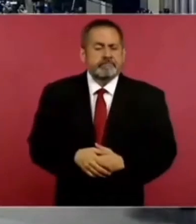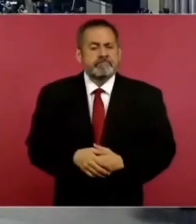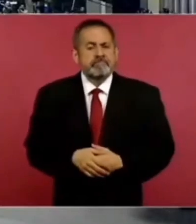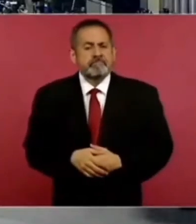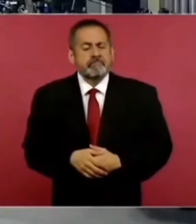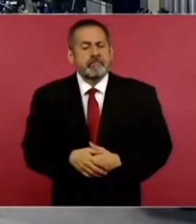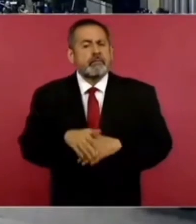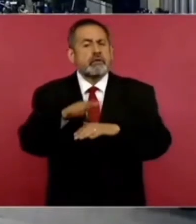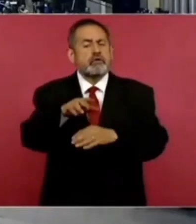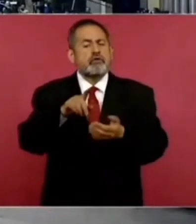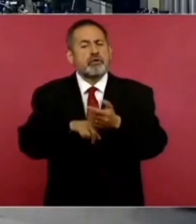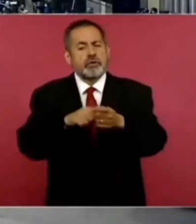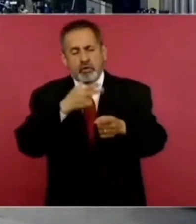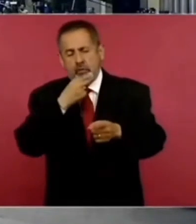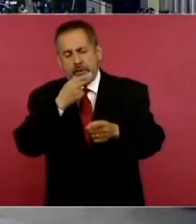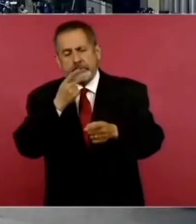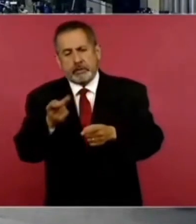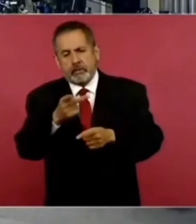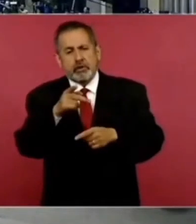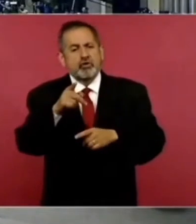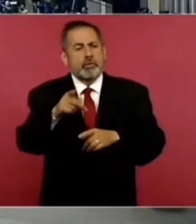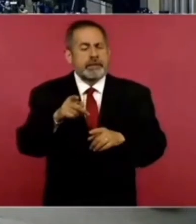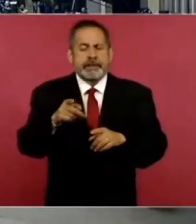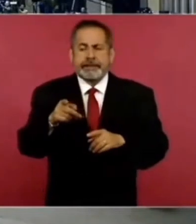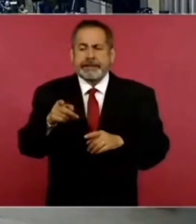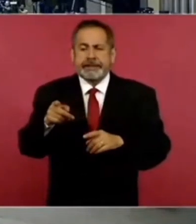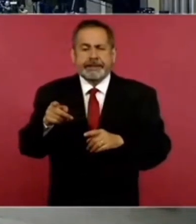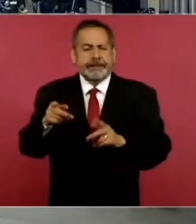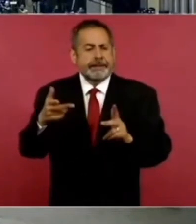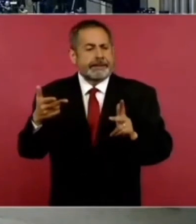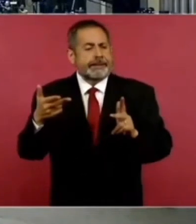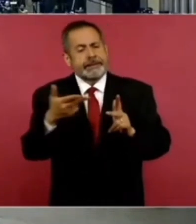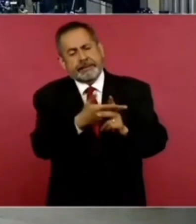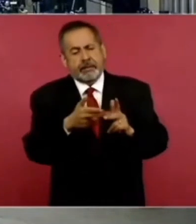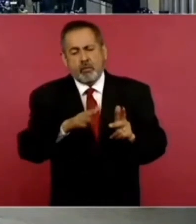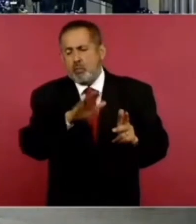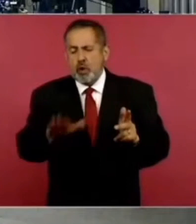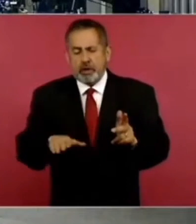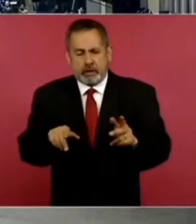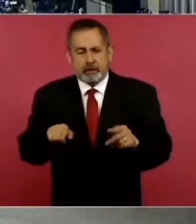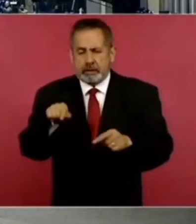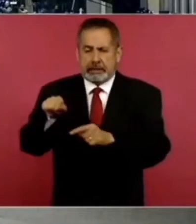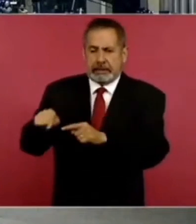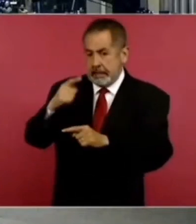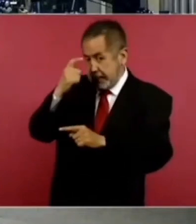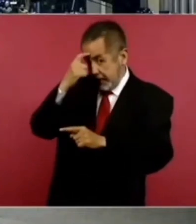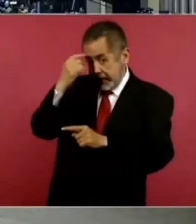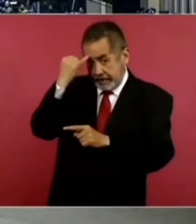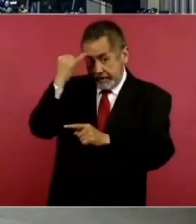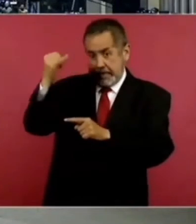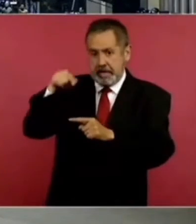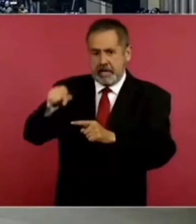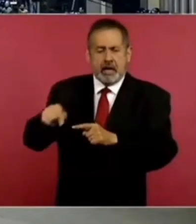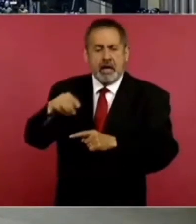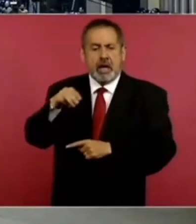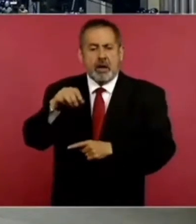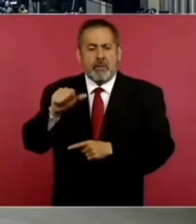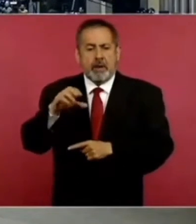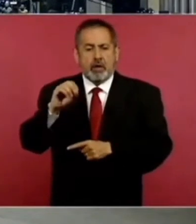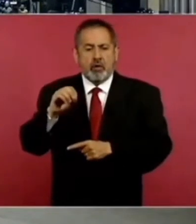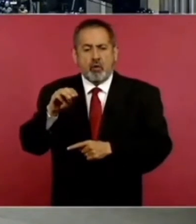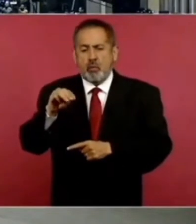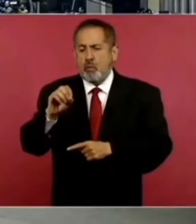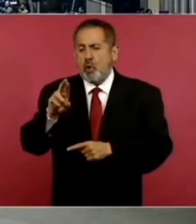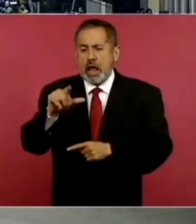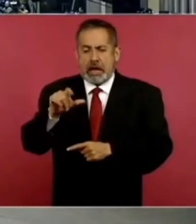El asesino intelectual, Marco Antonio García Morales,